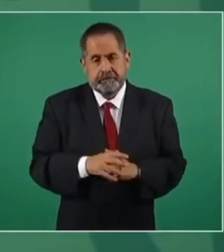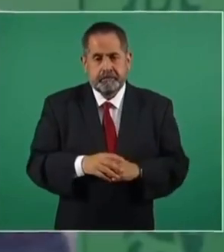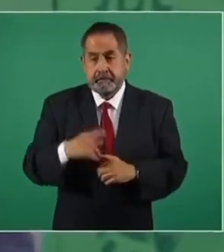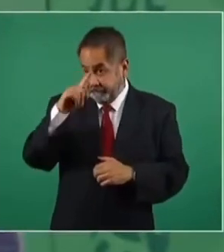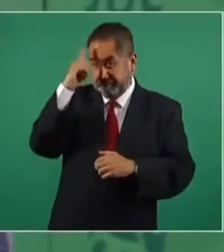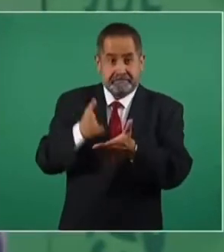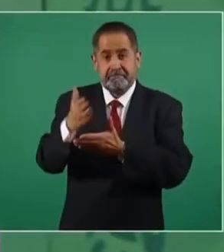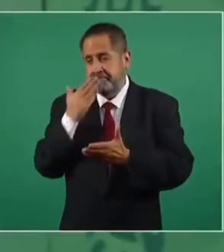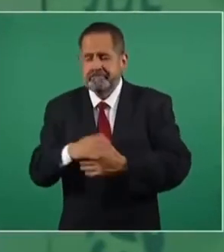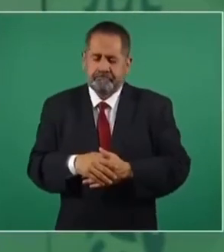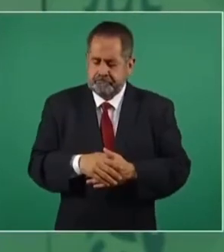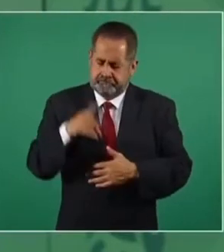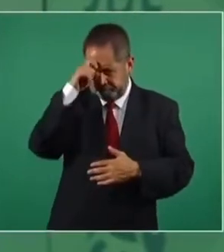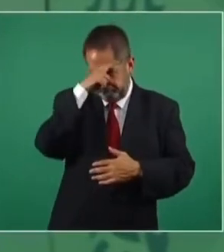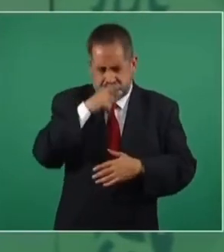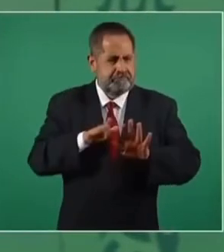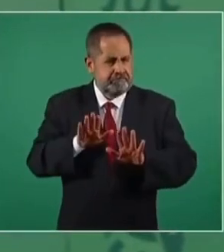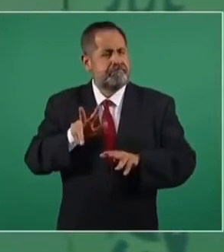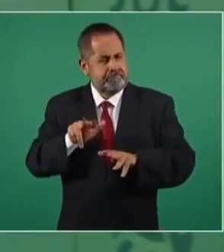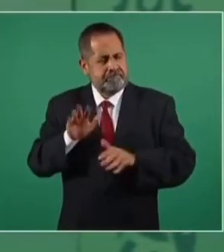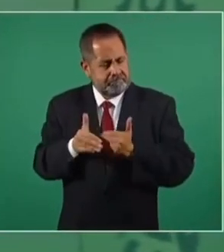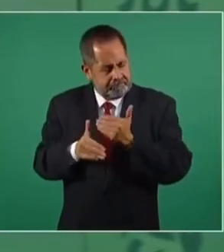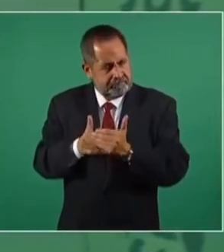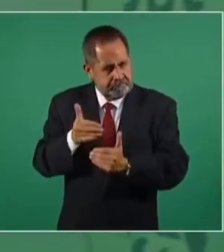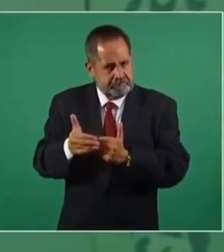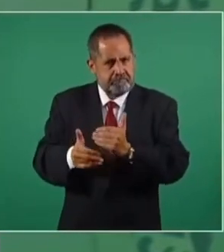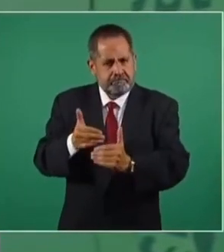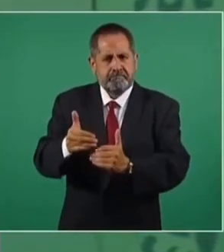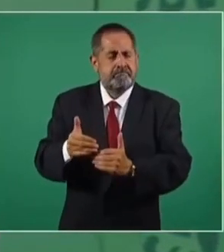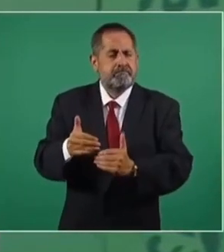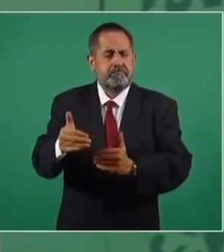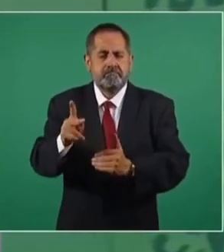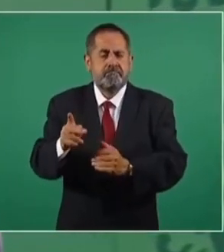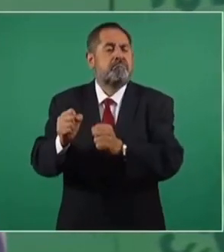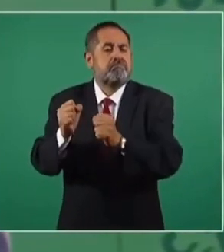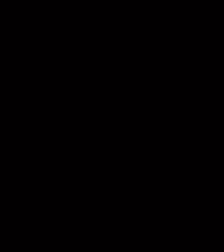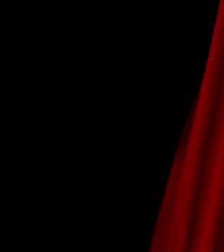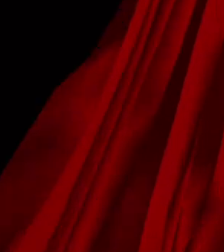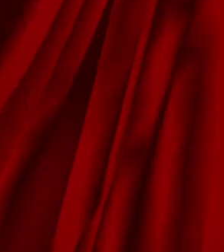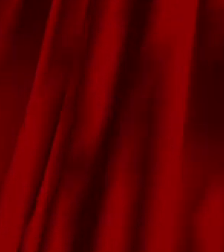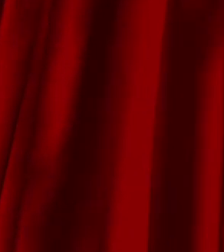sí, no va a ser fácil. Ahí vamos poco a poco, pero a lo seguro.